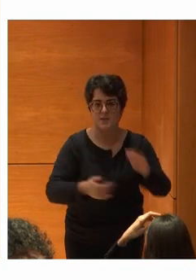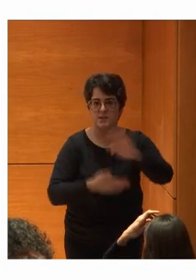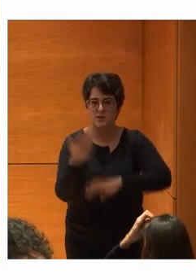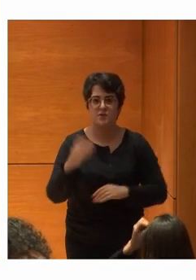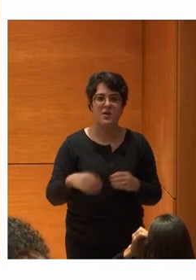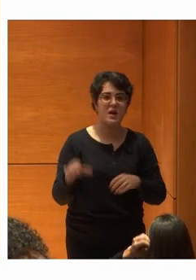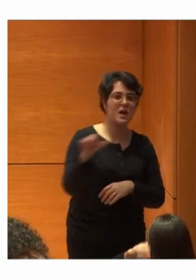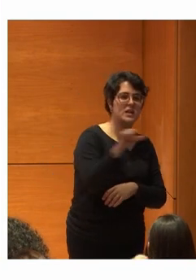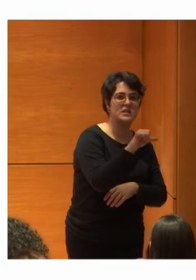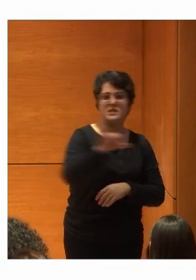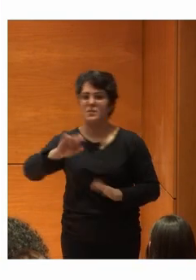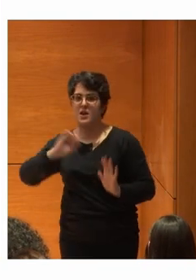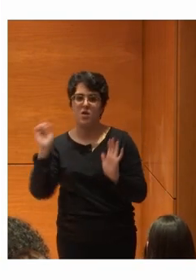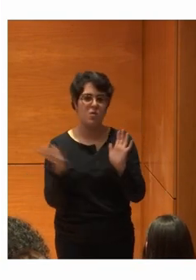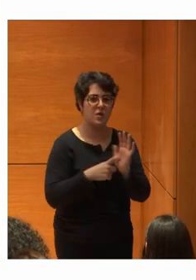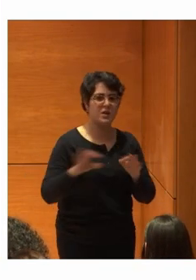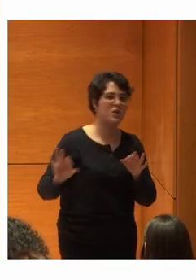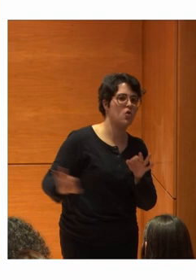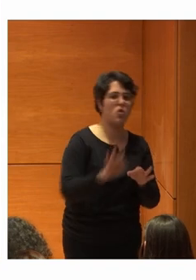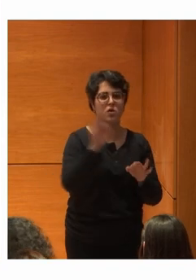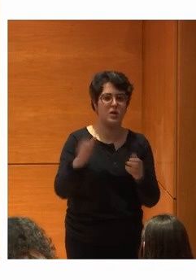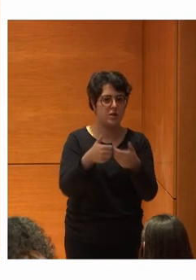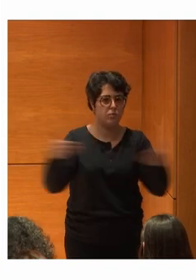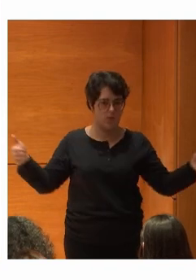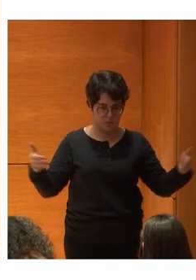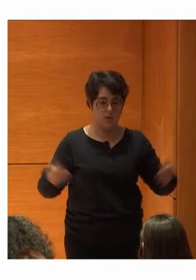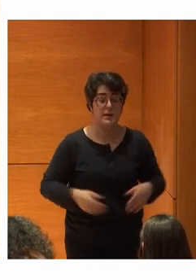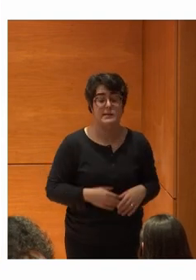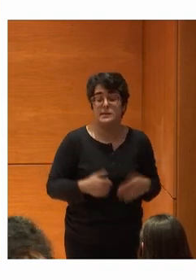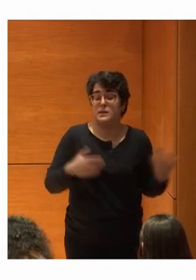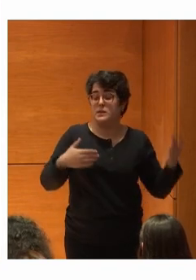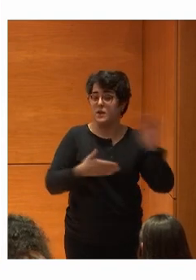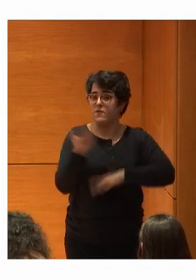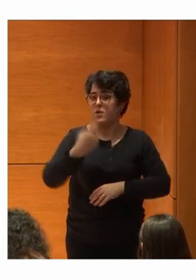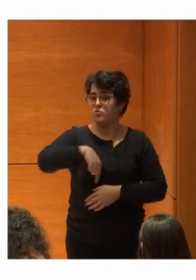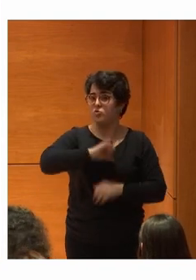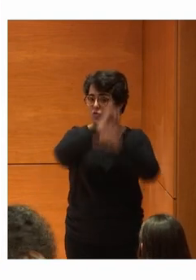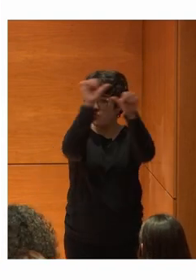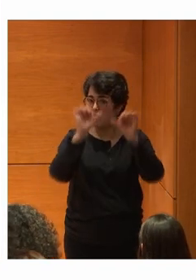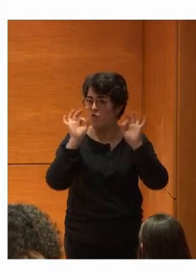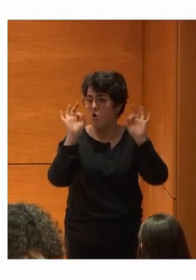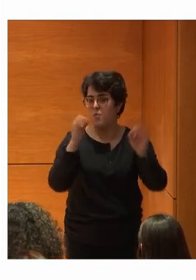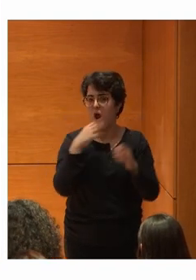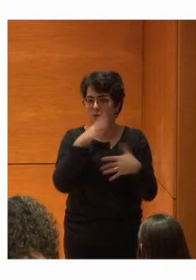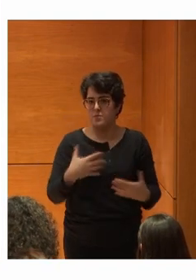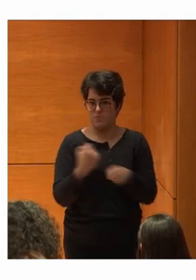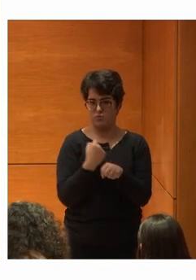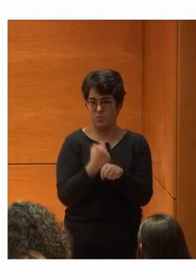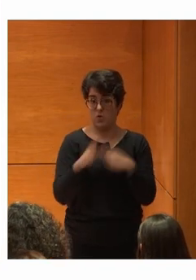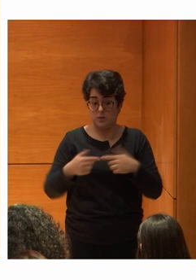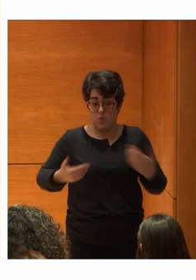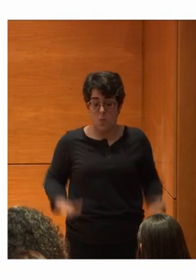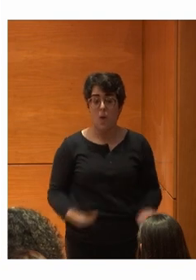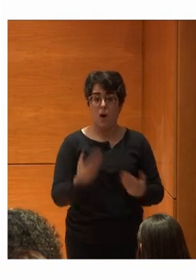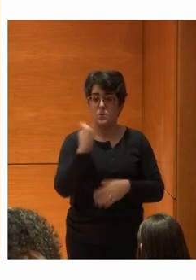a los siete días De la semana Veinticuatro horas al día Y Y esa es la forma Que nosotros estamos Trabajando Para